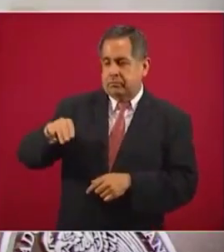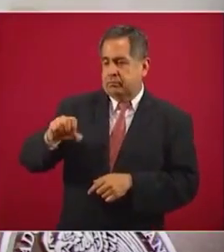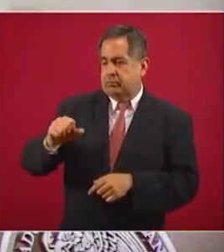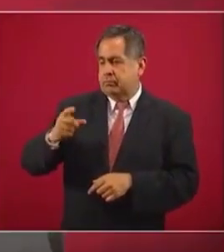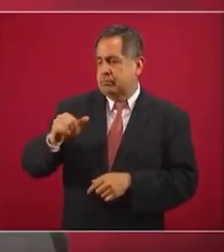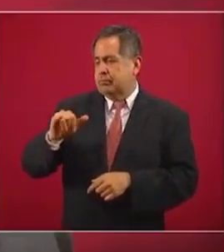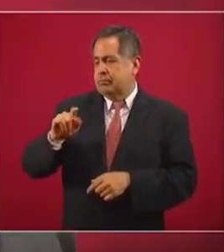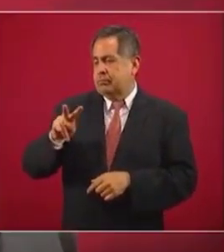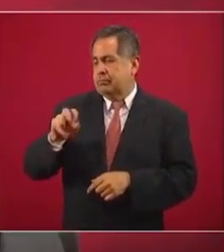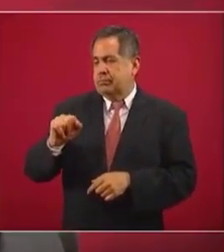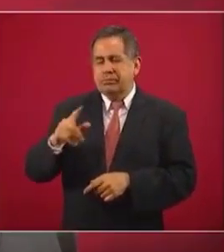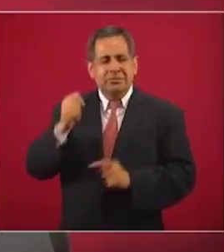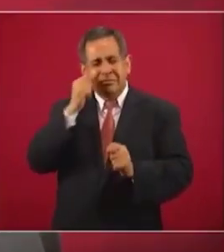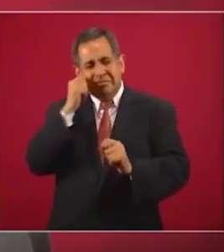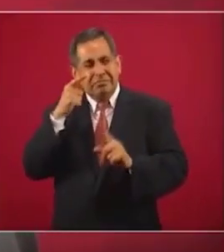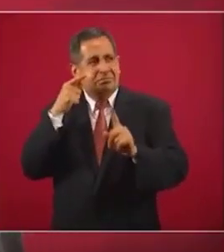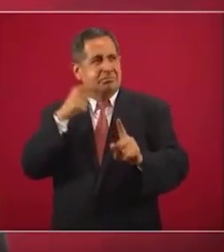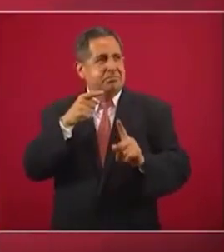el fin justifica